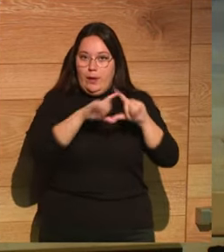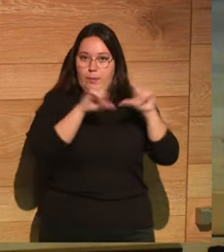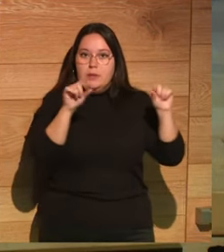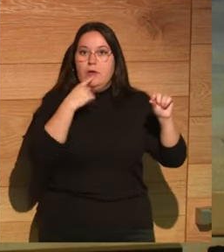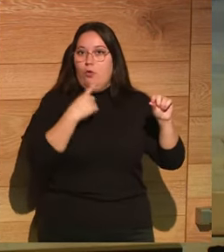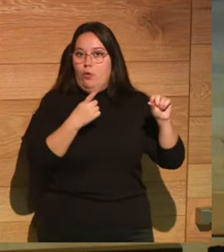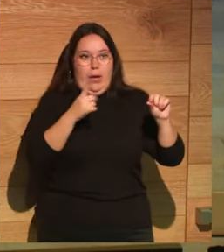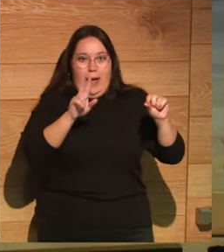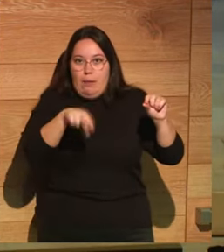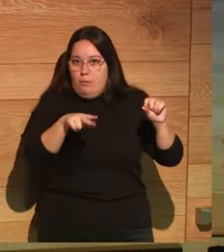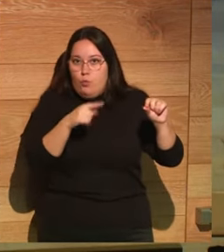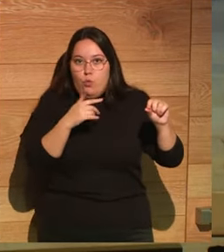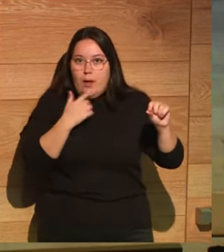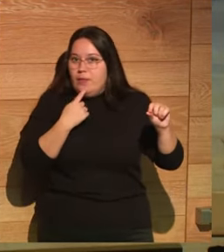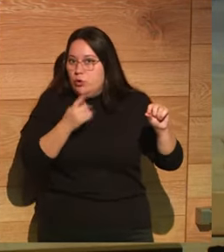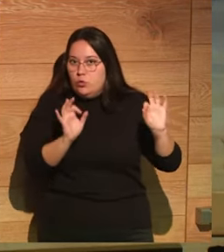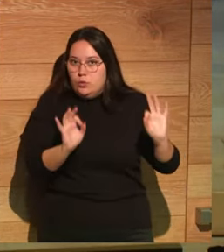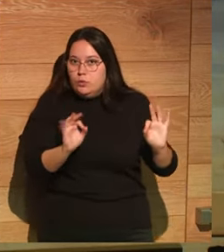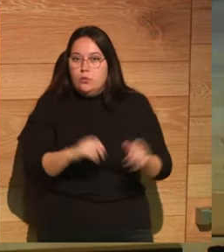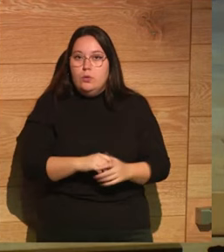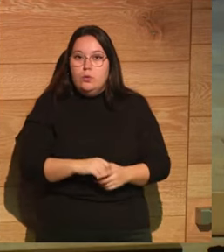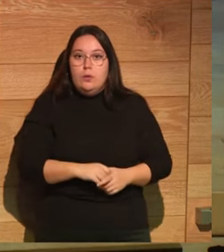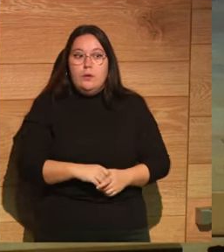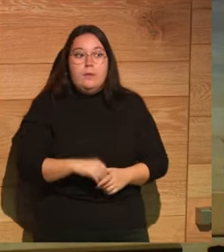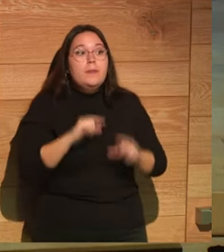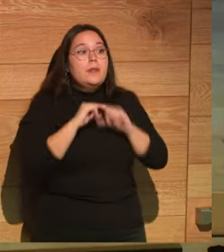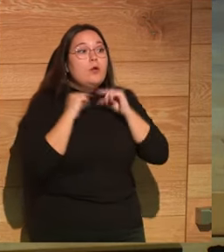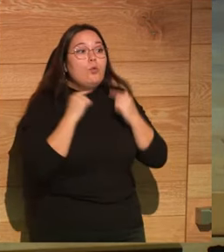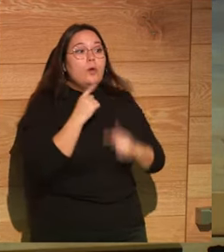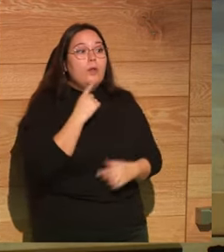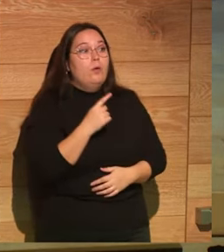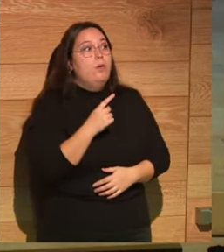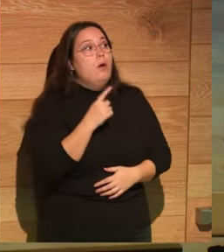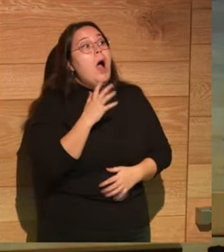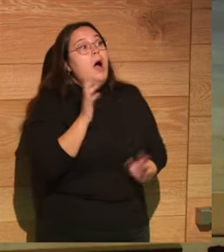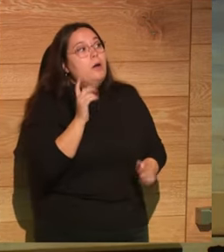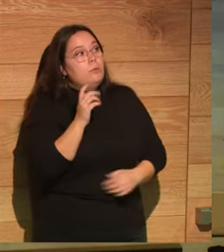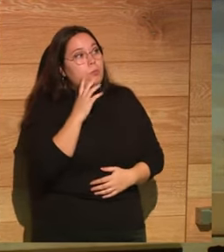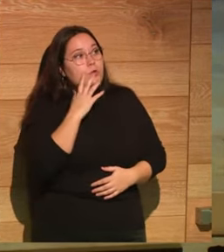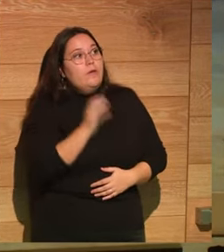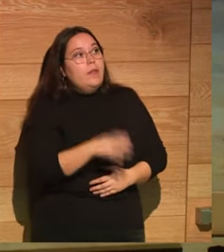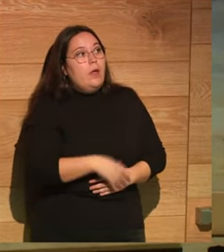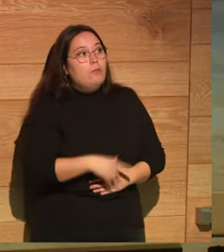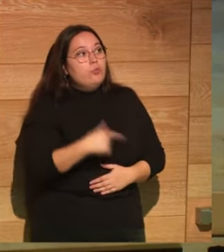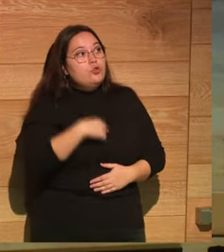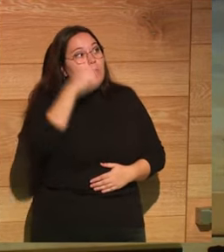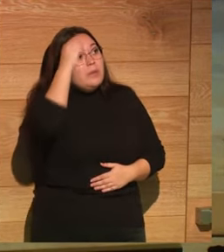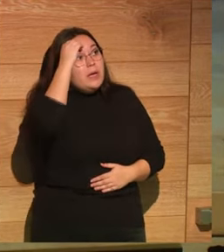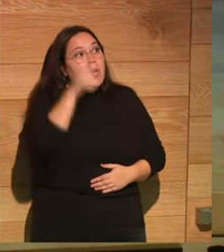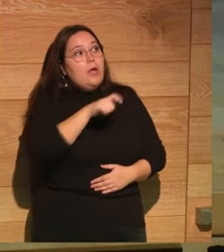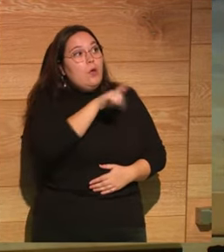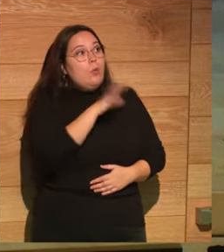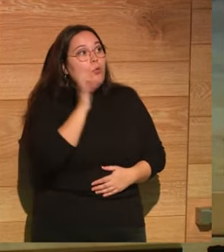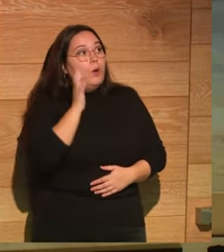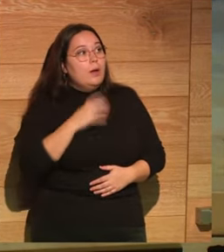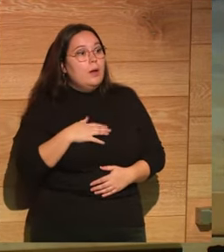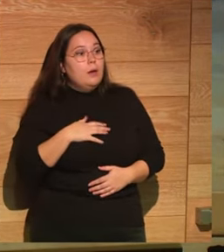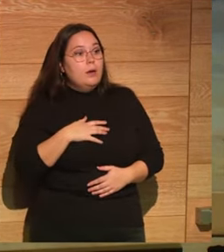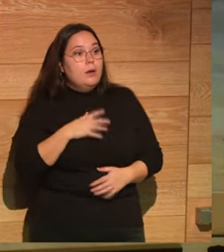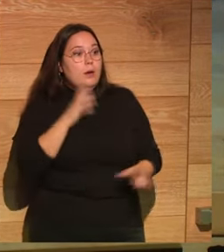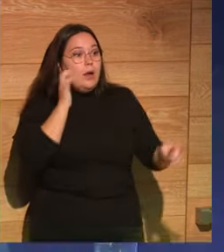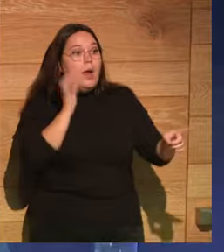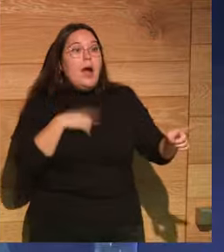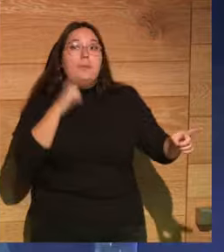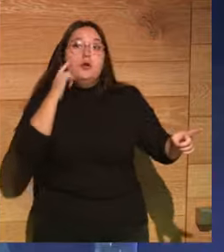él jamás había dicho eso y el pobre cura dijo pues es verdad es que yo me creía la feligresa llamaron la